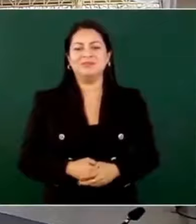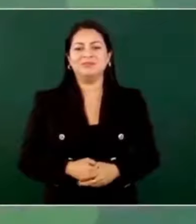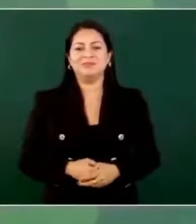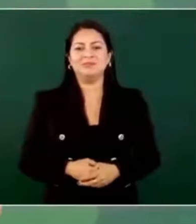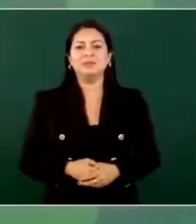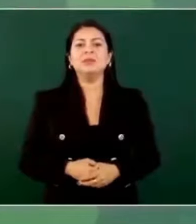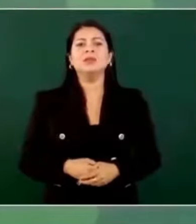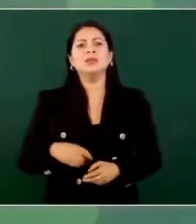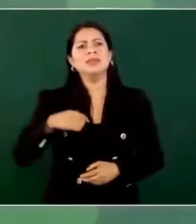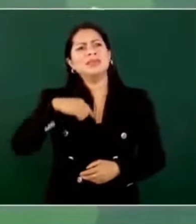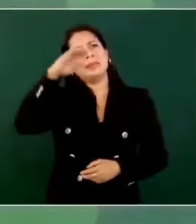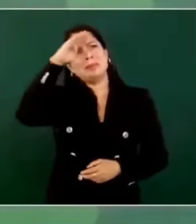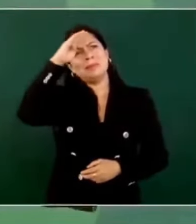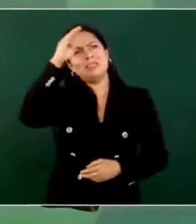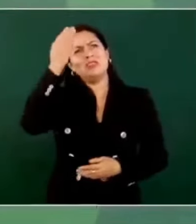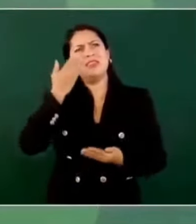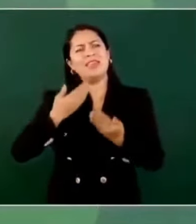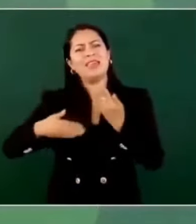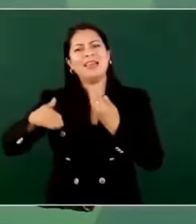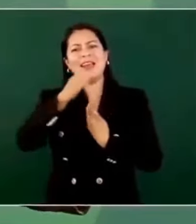¿qué pienso yo de Claudia?